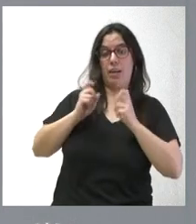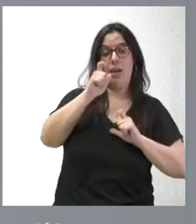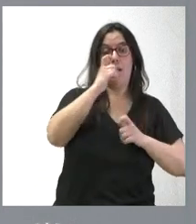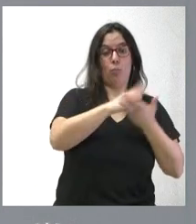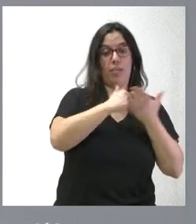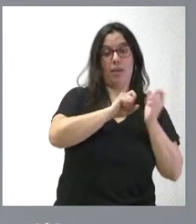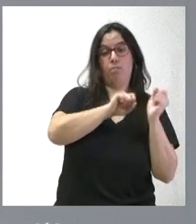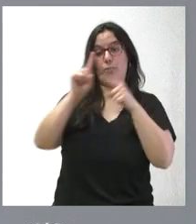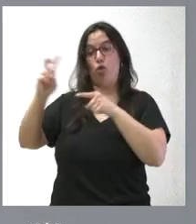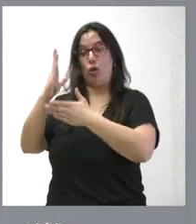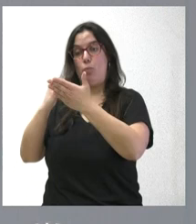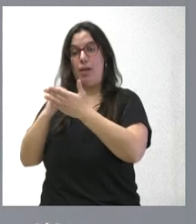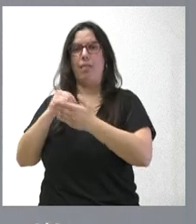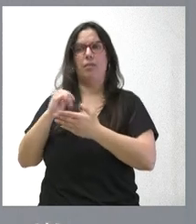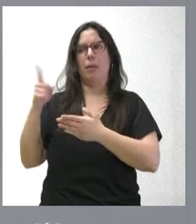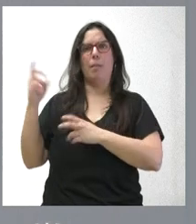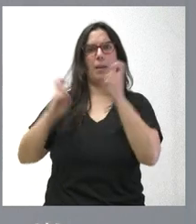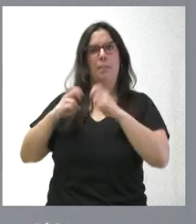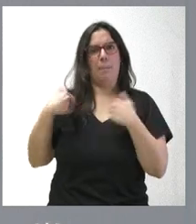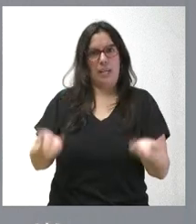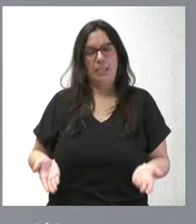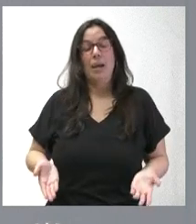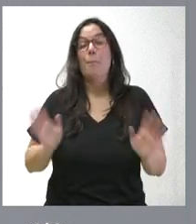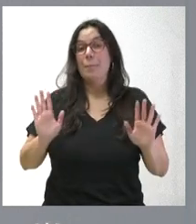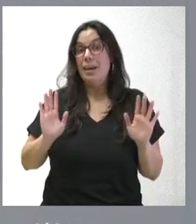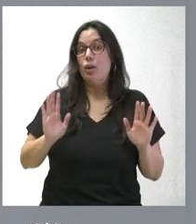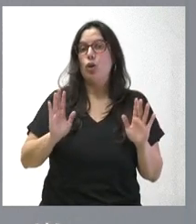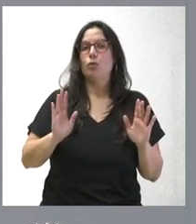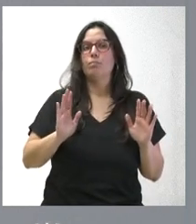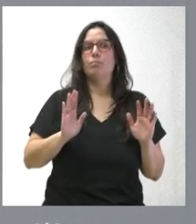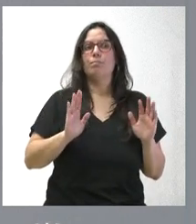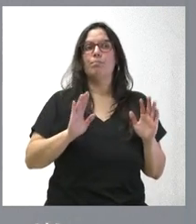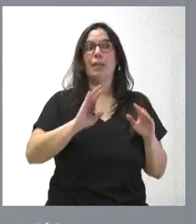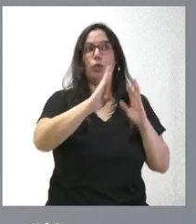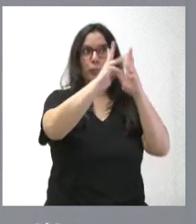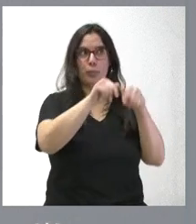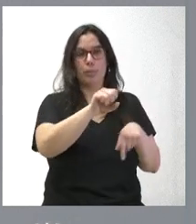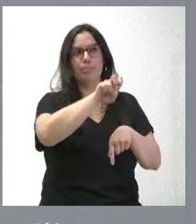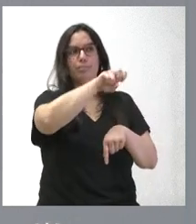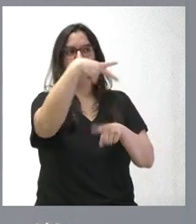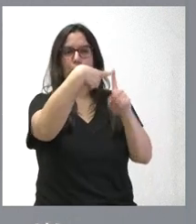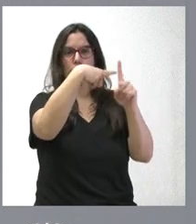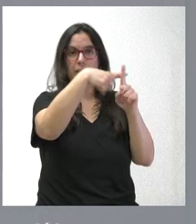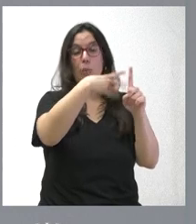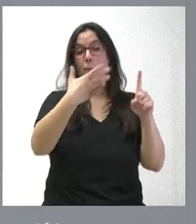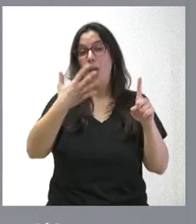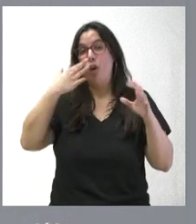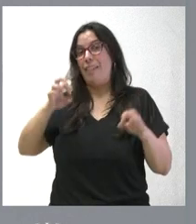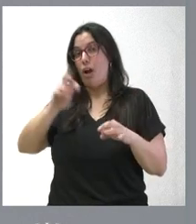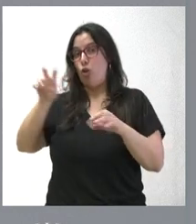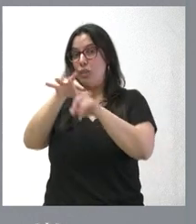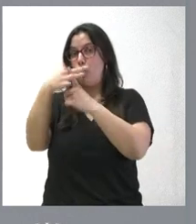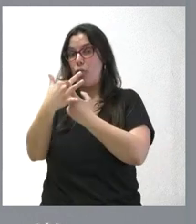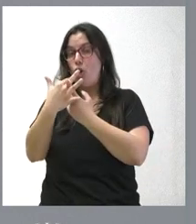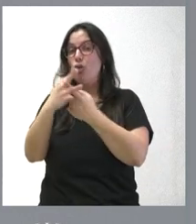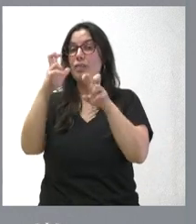que iba a otras comunidades autónomas. Pero este saldo positivo no ha venido a compensar el saldo negativo que tenemos en